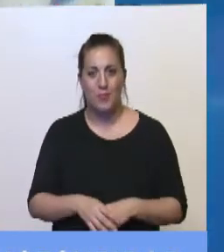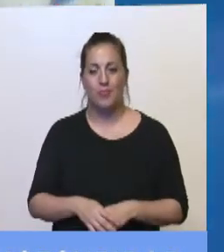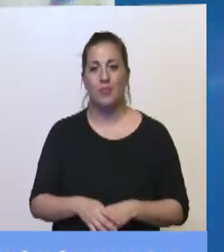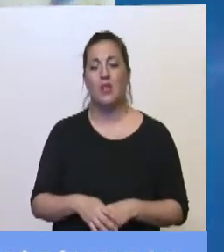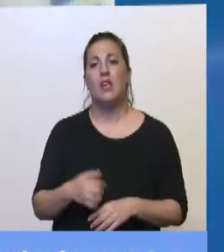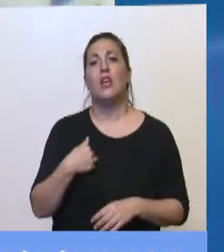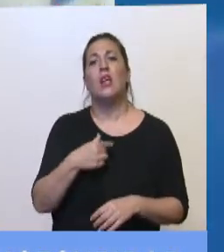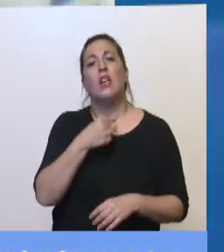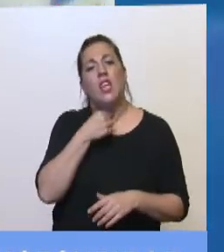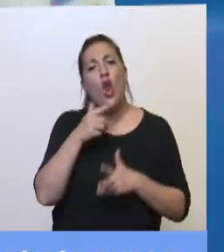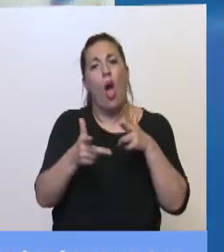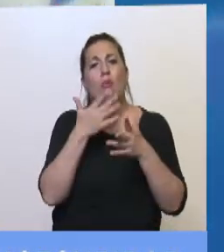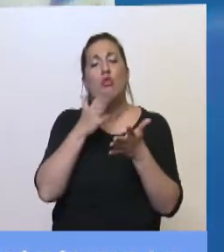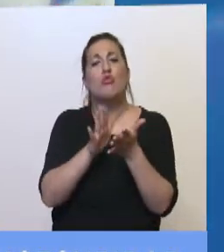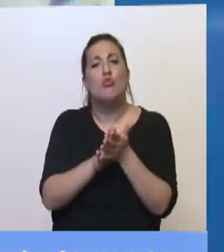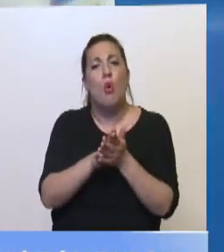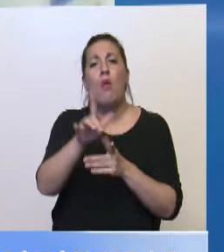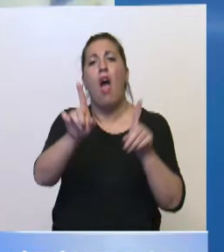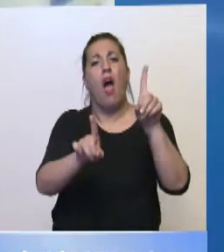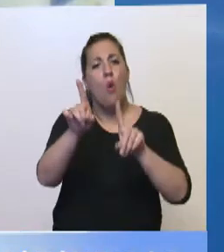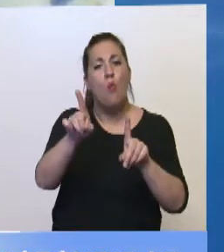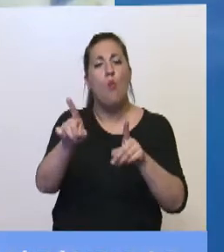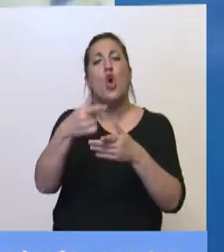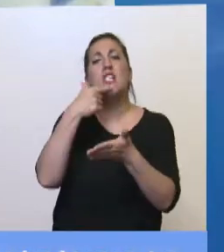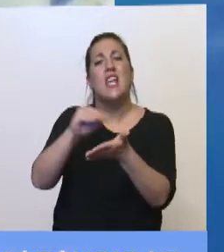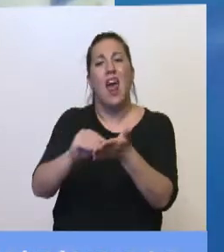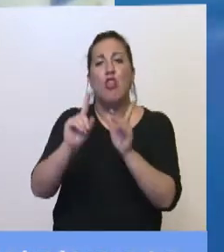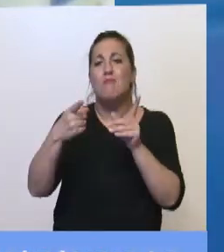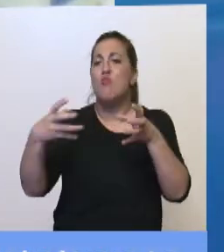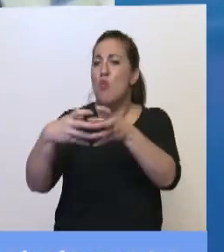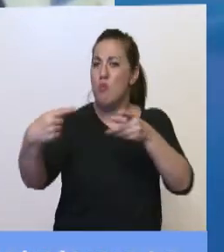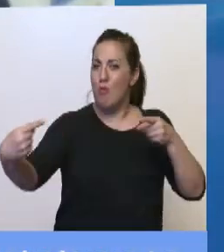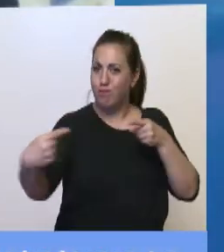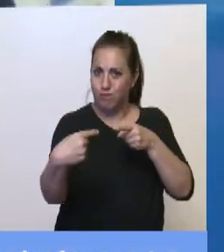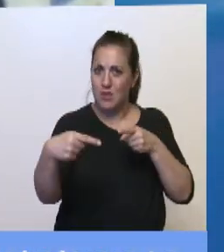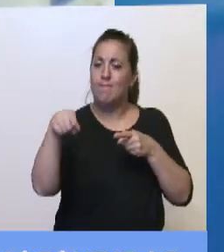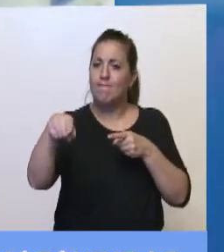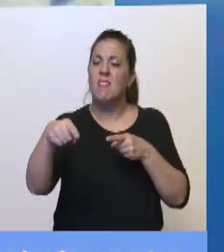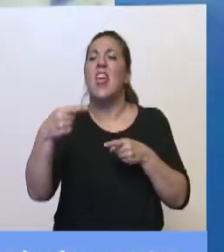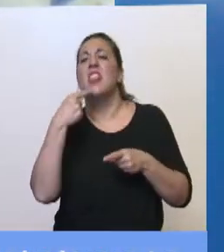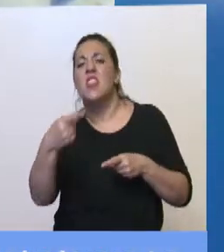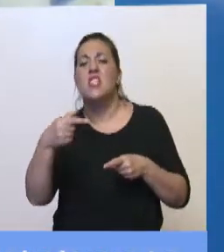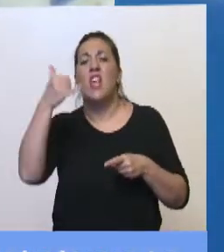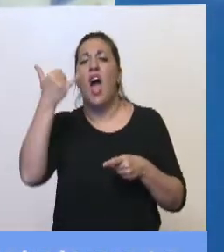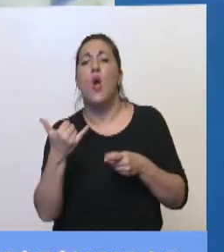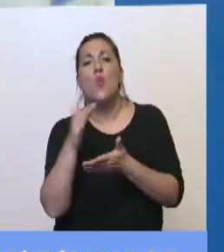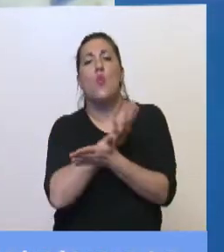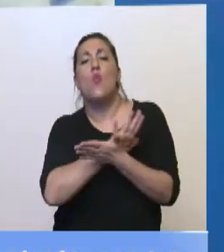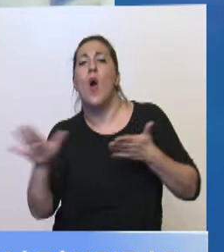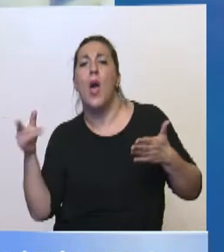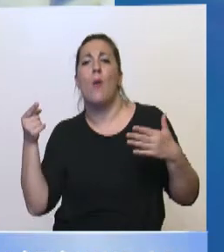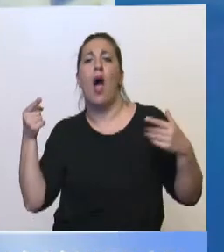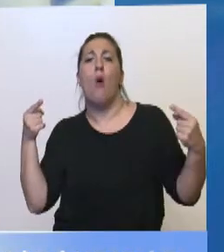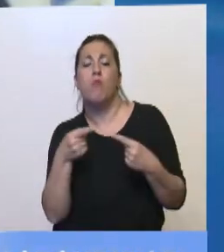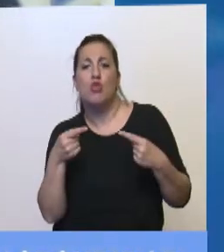han dicho algunos de los senadores opositores, señalando como que hay una nueva oposición, como